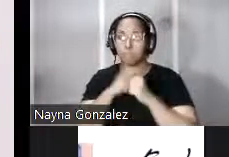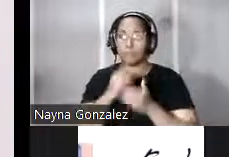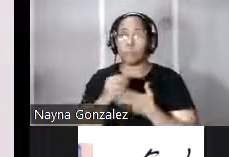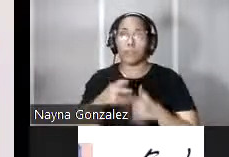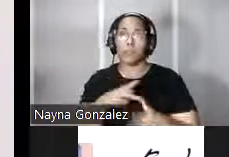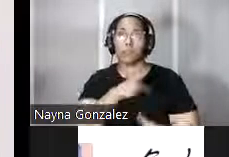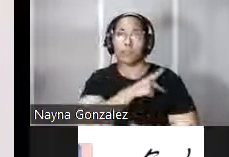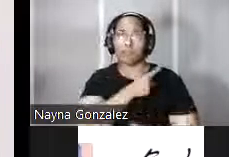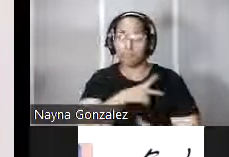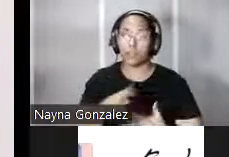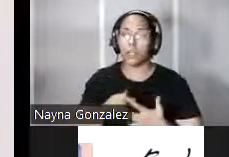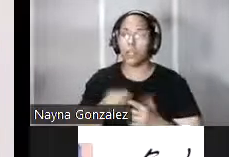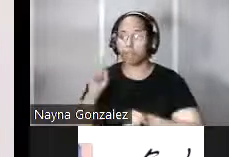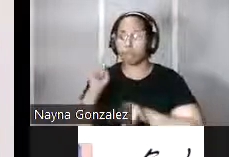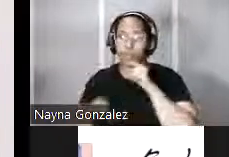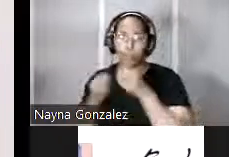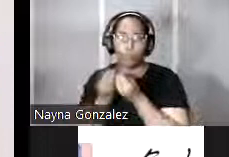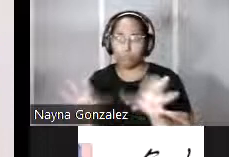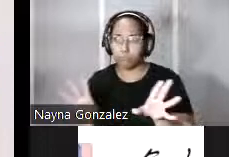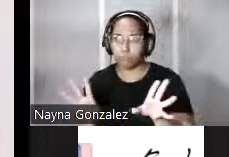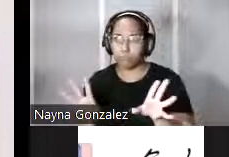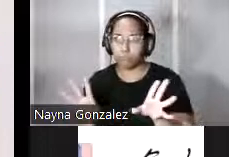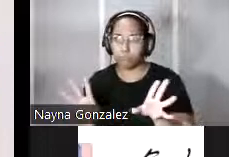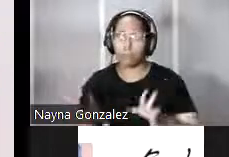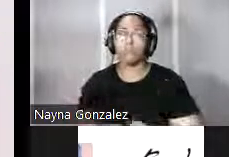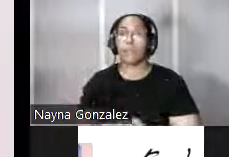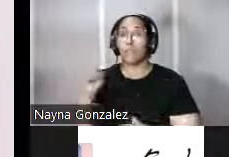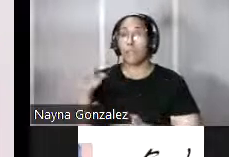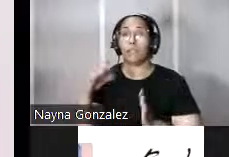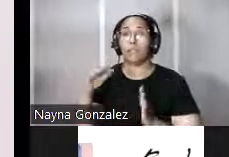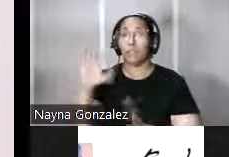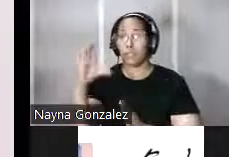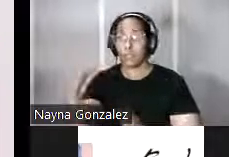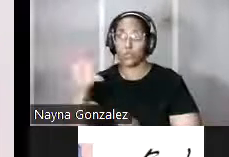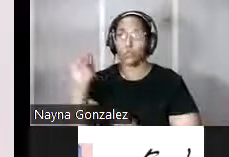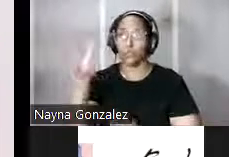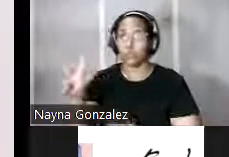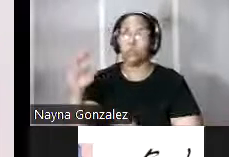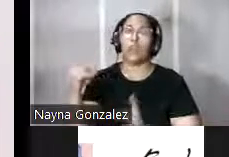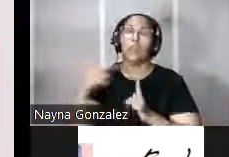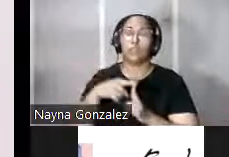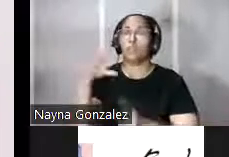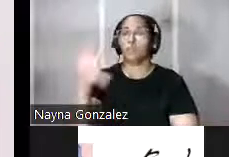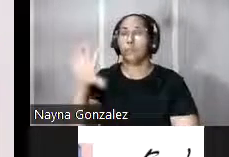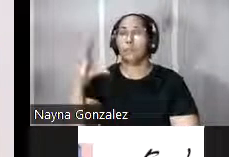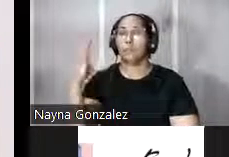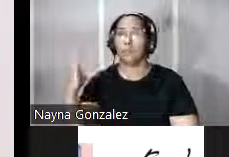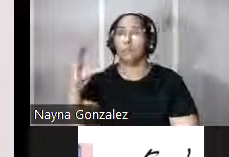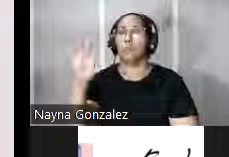inexpugnable esto hace que entre 1582 y 1591 se